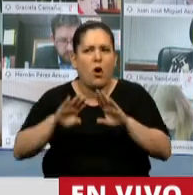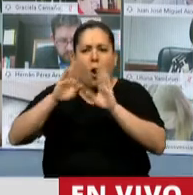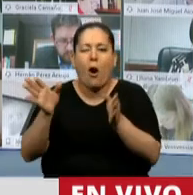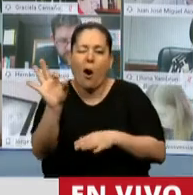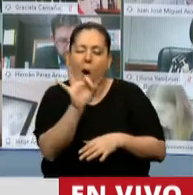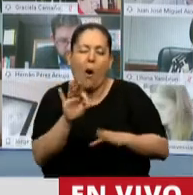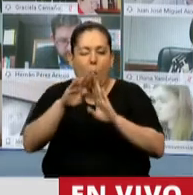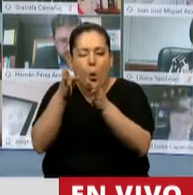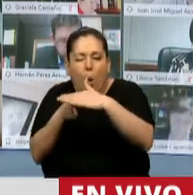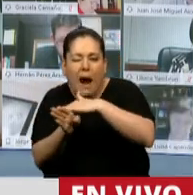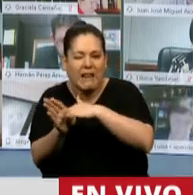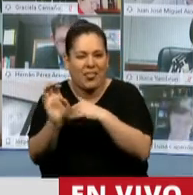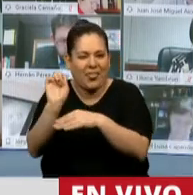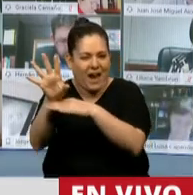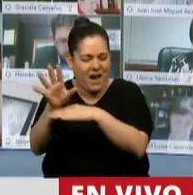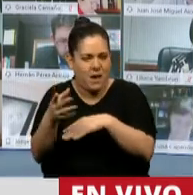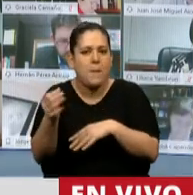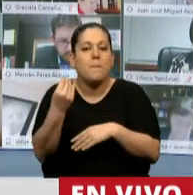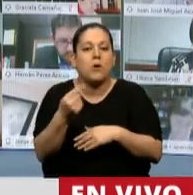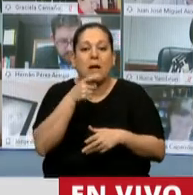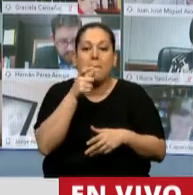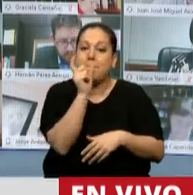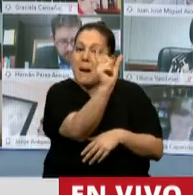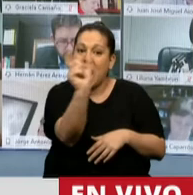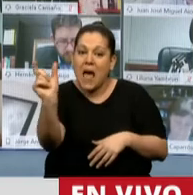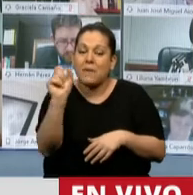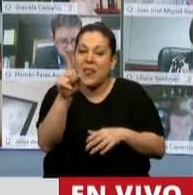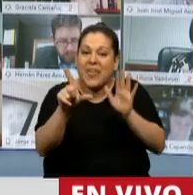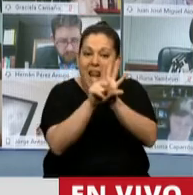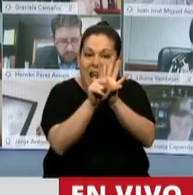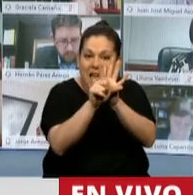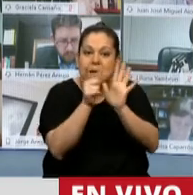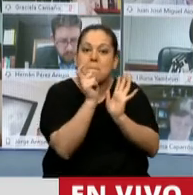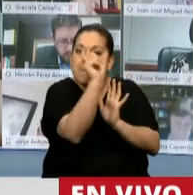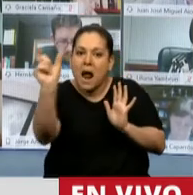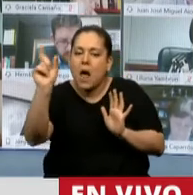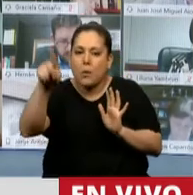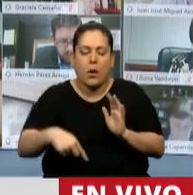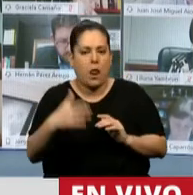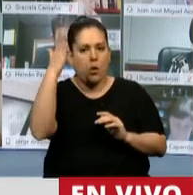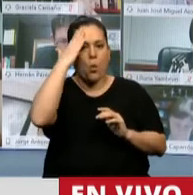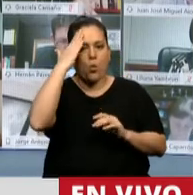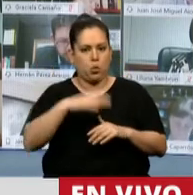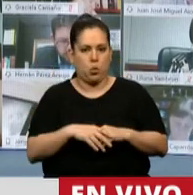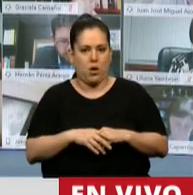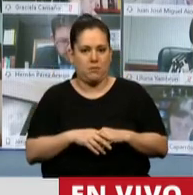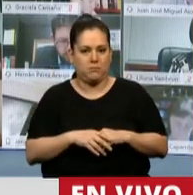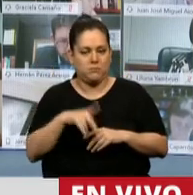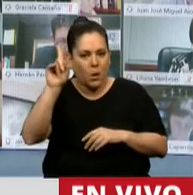Porque las palabras, y sobre todo las palabras de las leyes, construyen cultura, generan cultura.